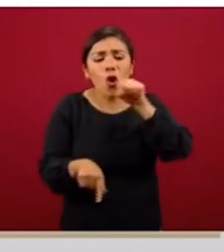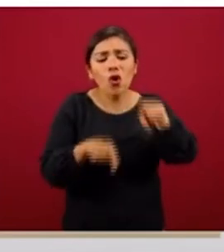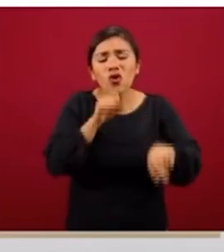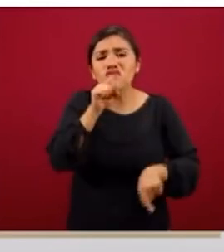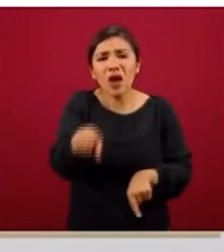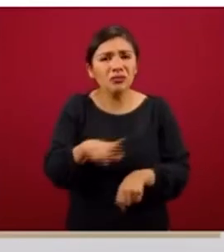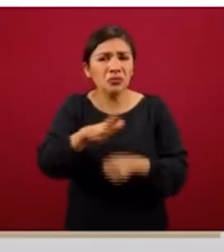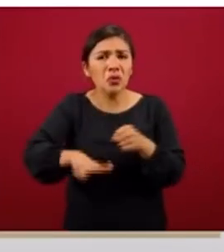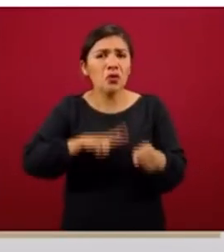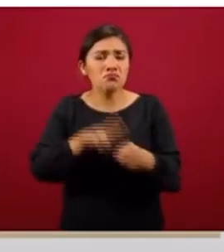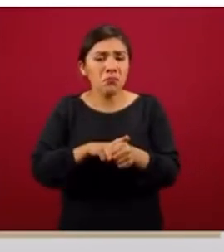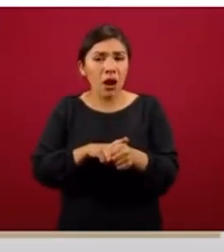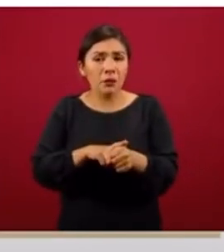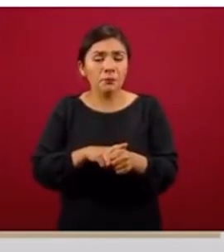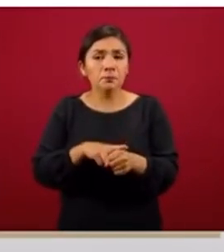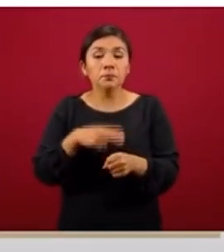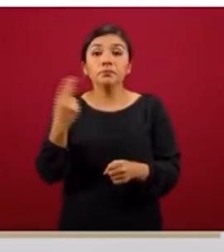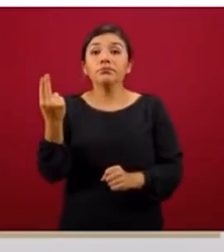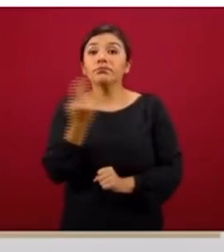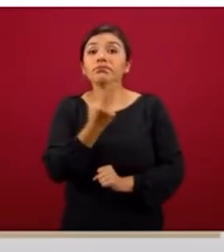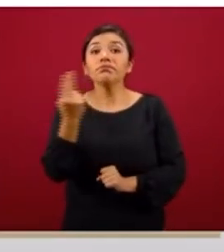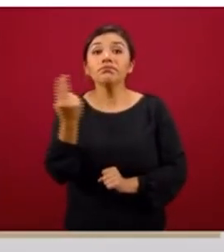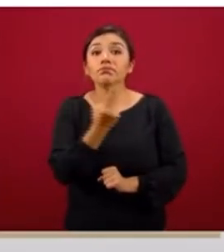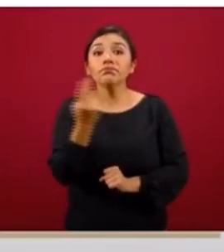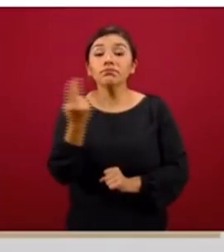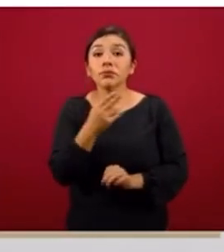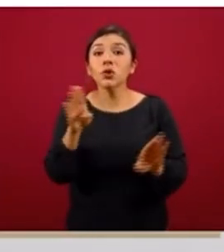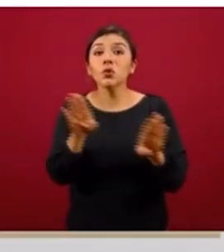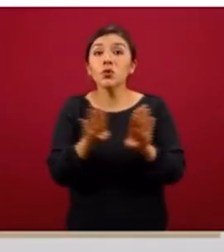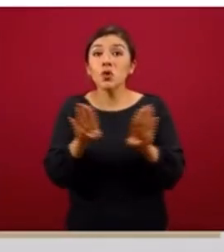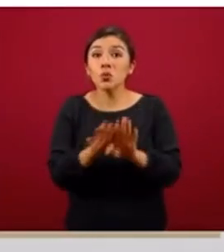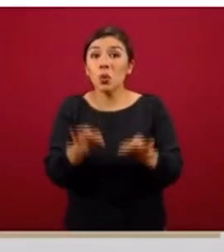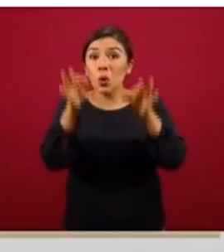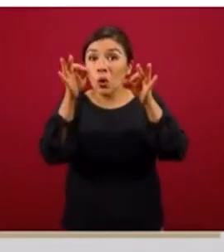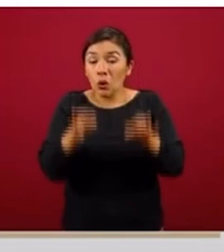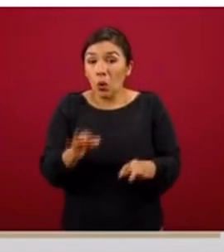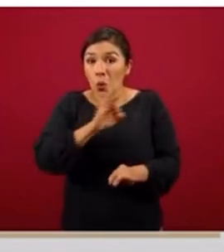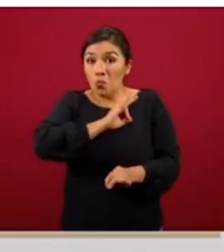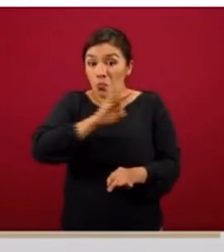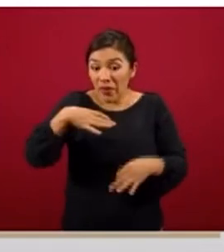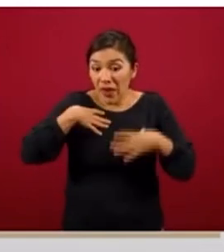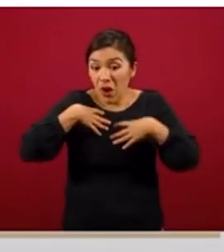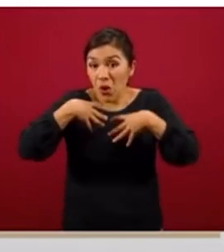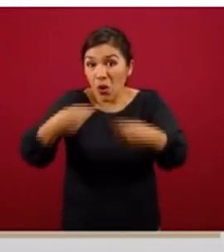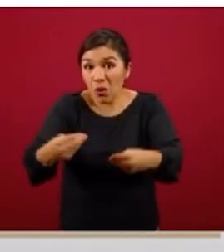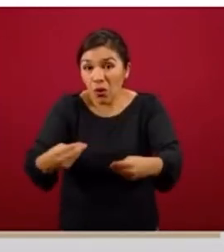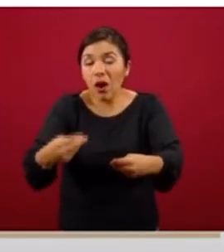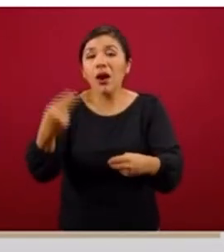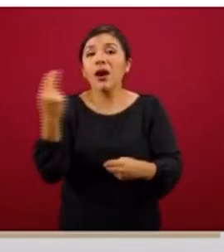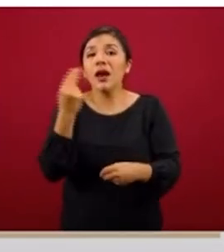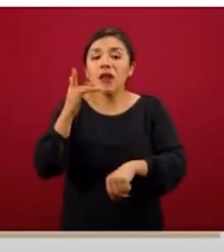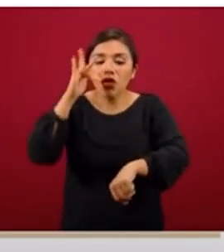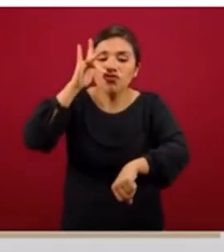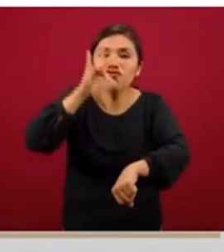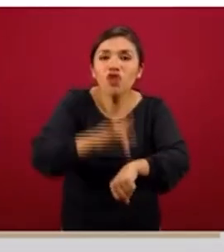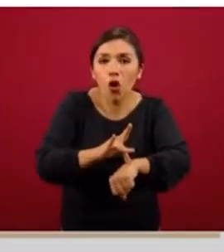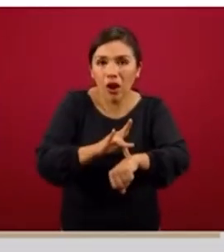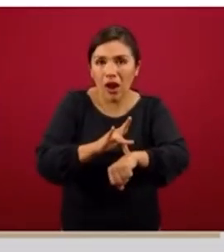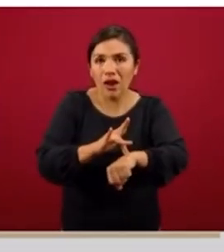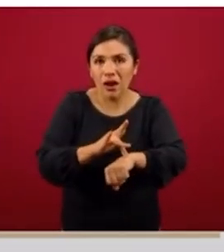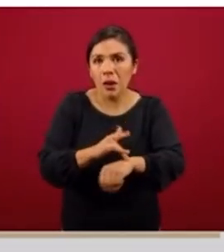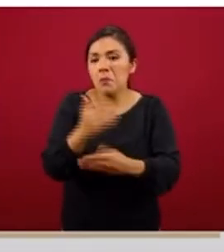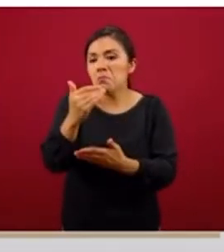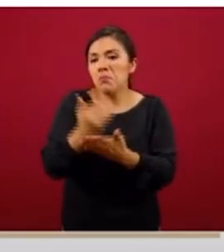Estas gotas evidentemente requieren para ser eficientes sus mecanismos de transmisión, un